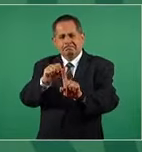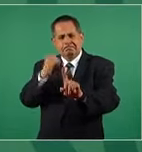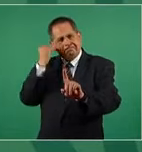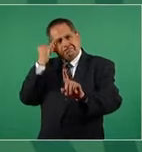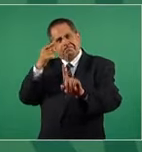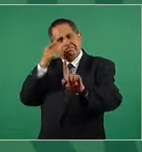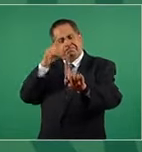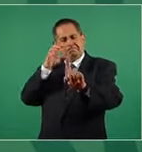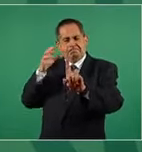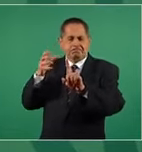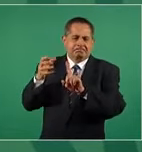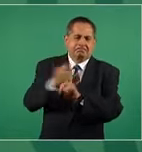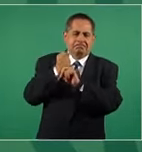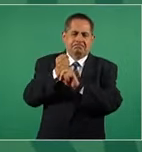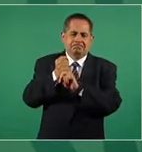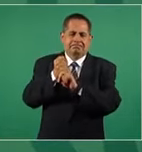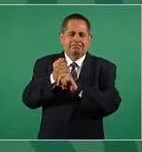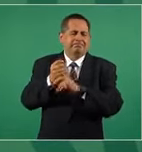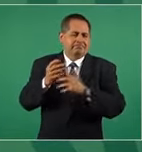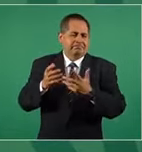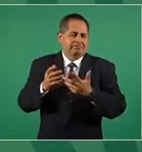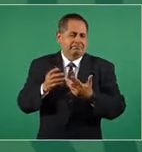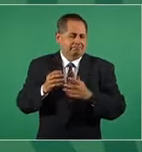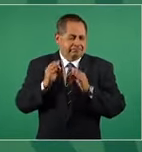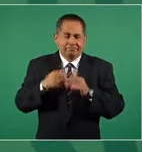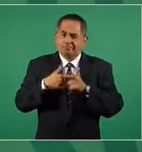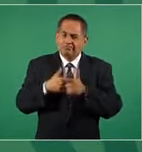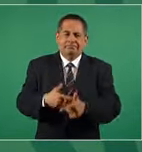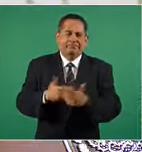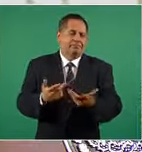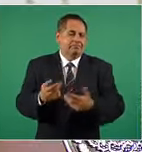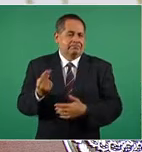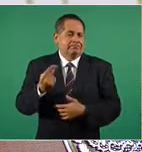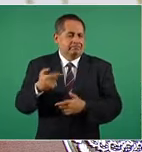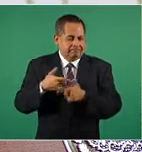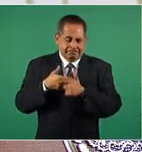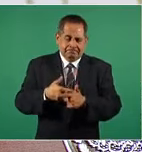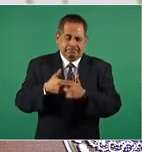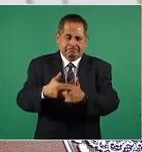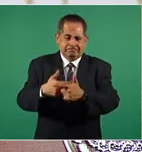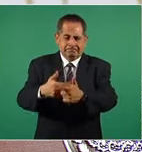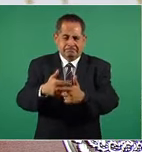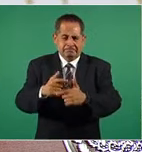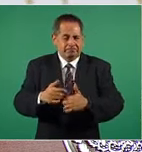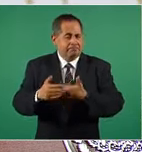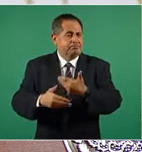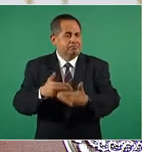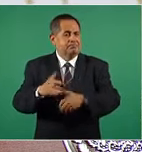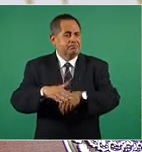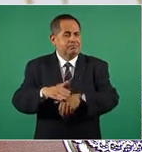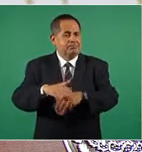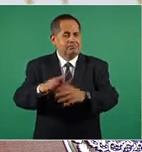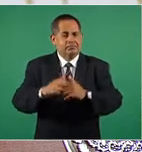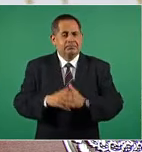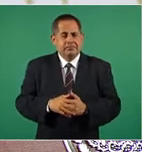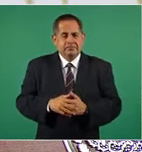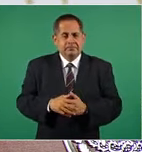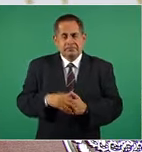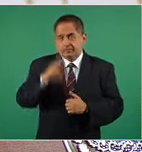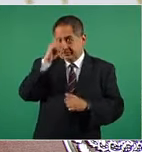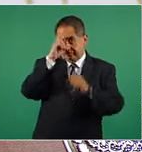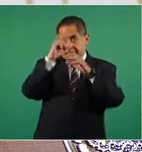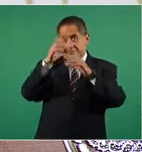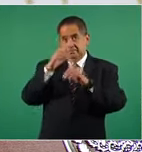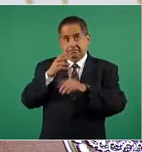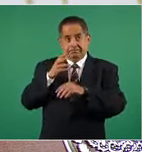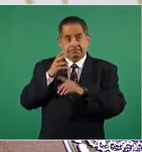no sólo conseguir que ese ideal o ese sueño se convirtiera